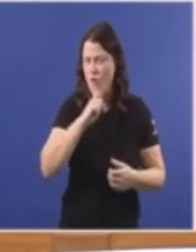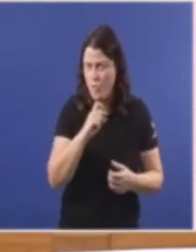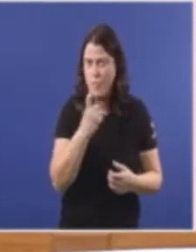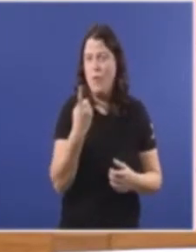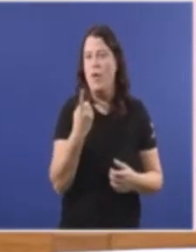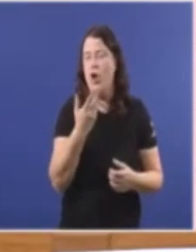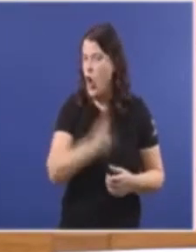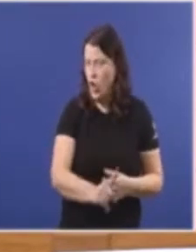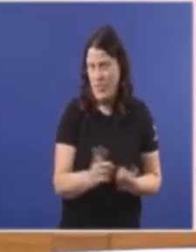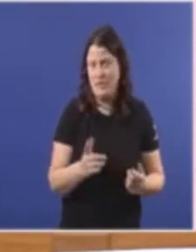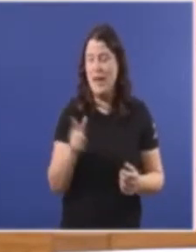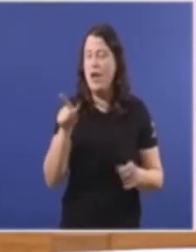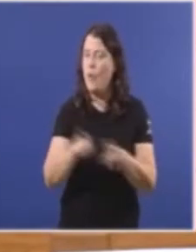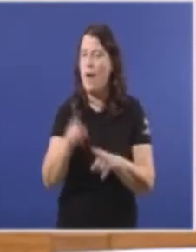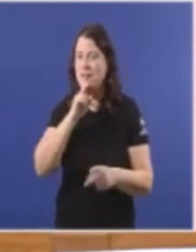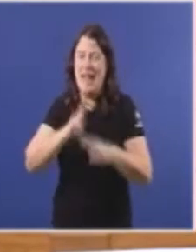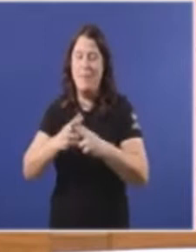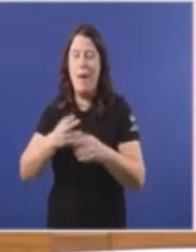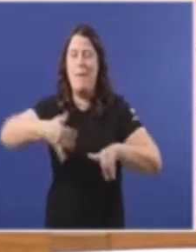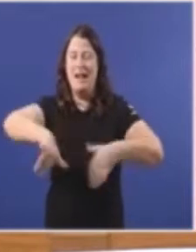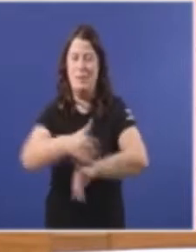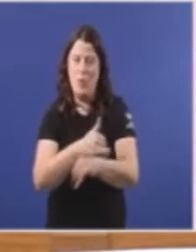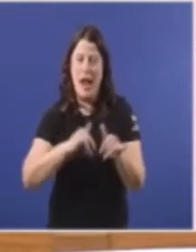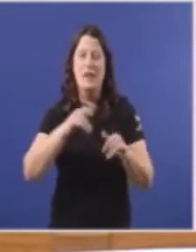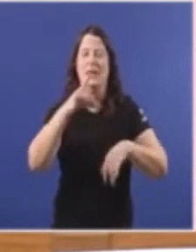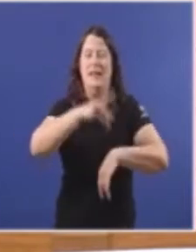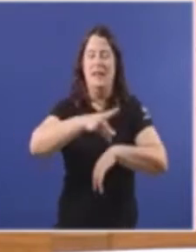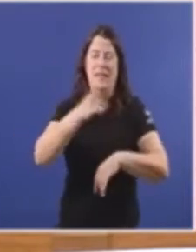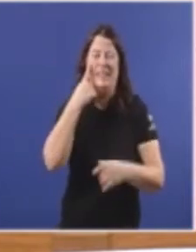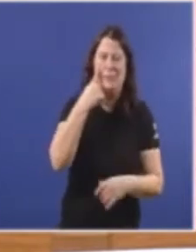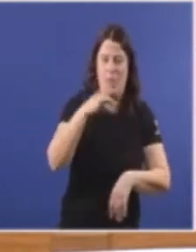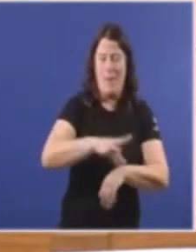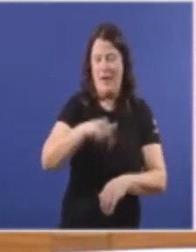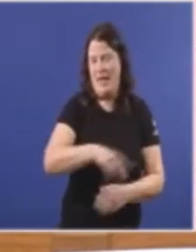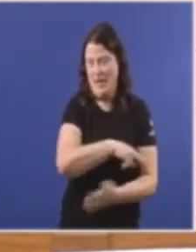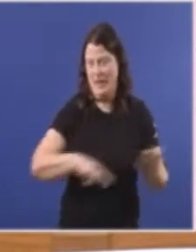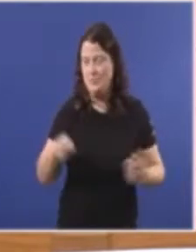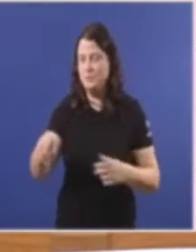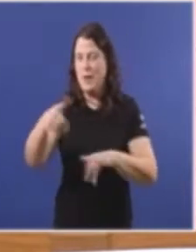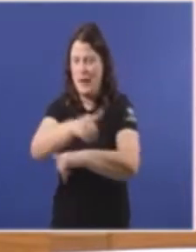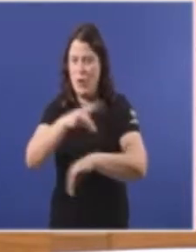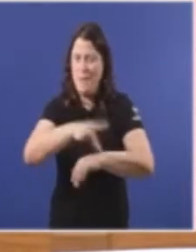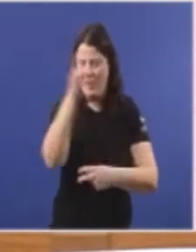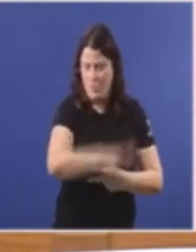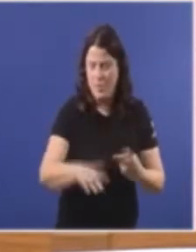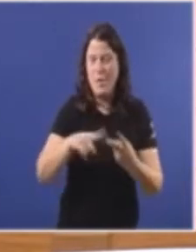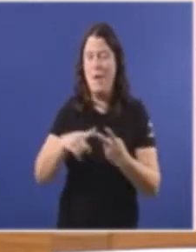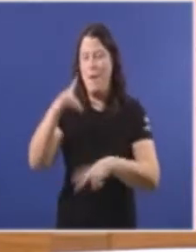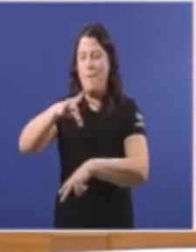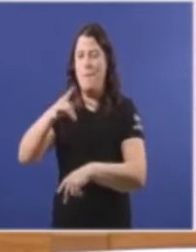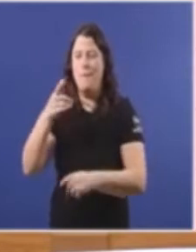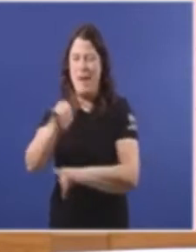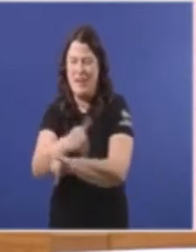E é outra vez Manipular Os profesionais Da inspección médica De Galicia Vostede manipula A pediatra Manipula O